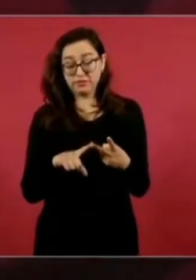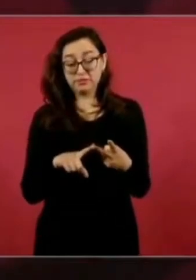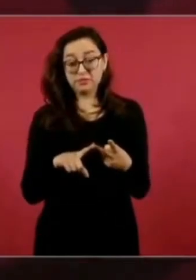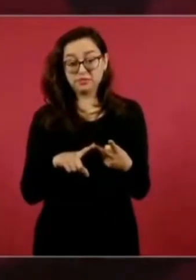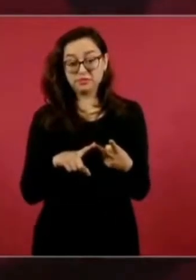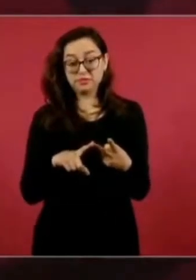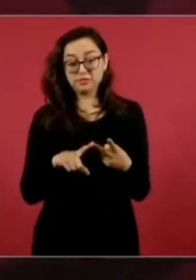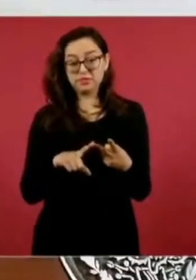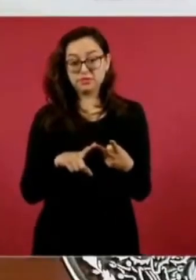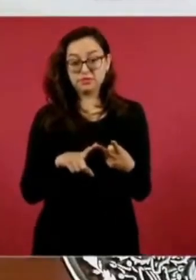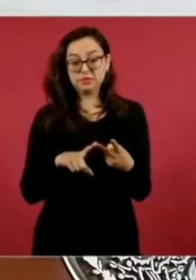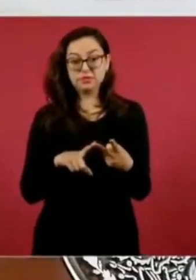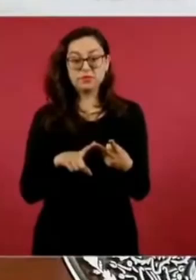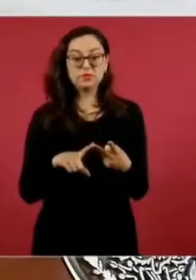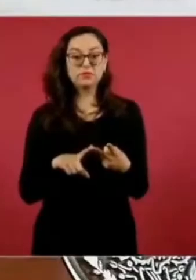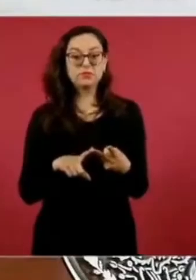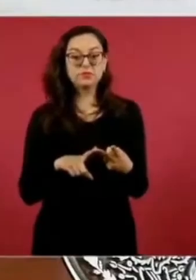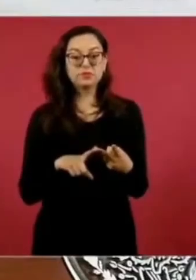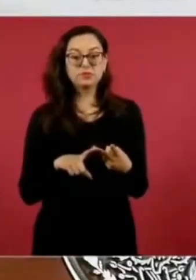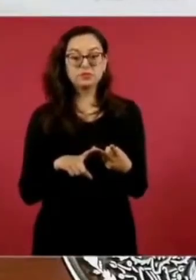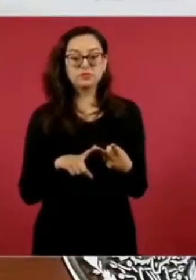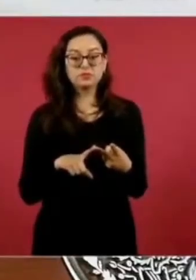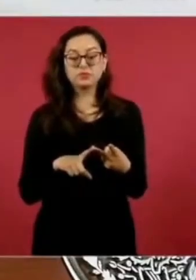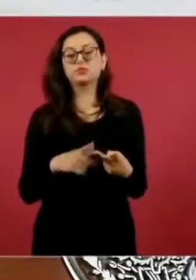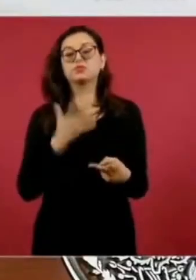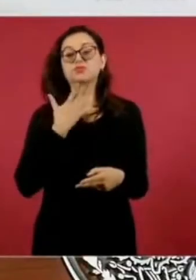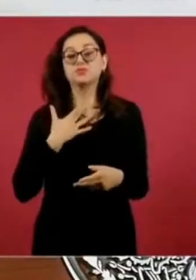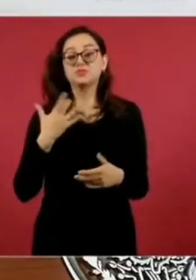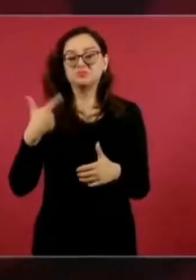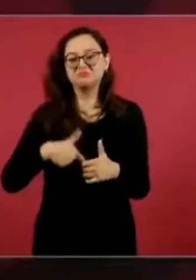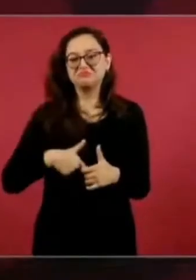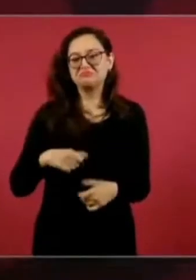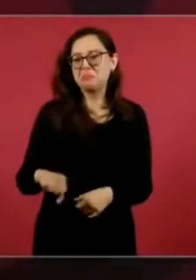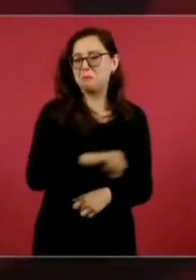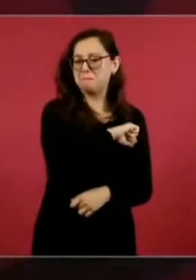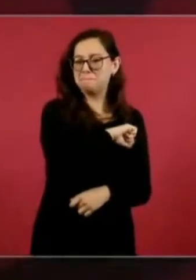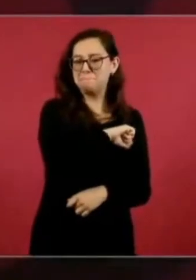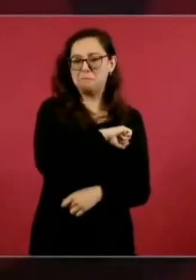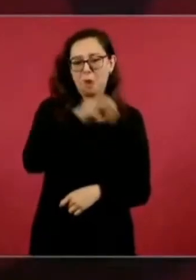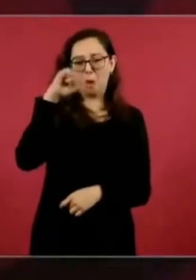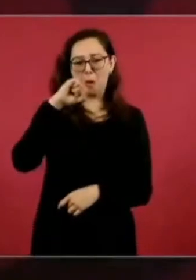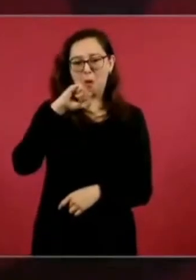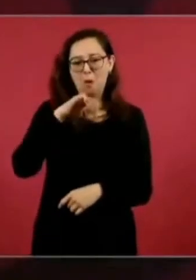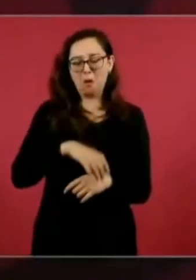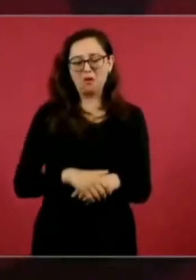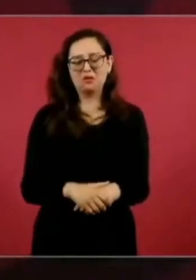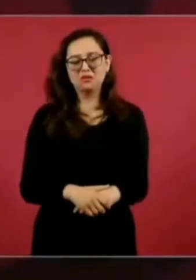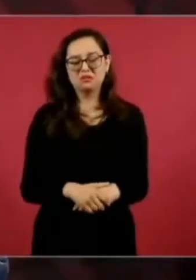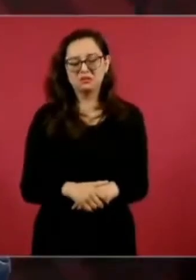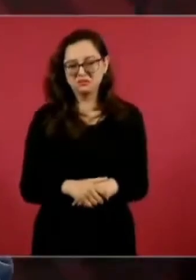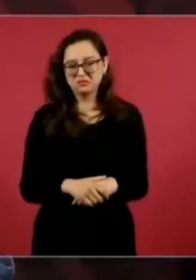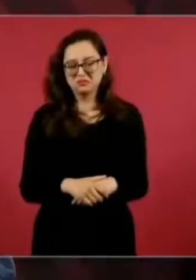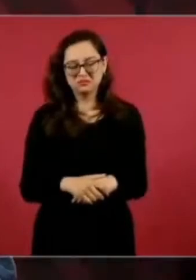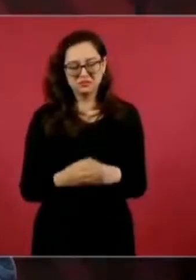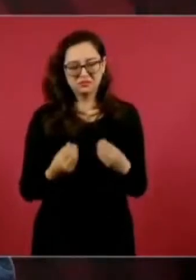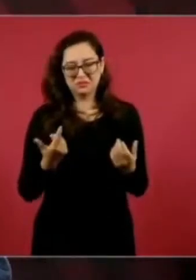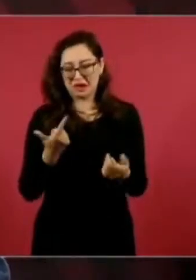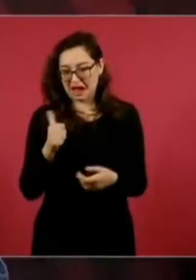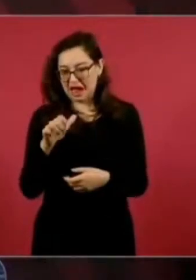pagando mucho más por las gasolinas ni por el diésel ni por el gas.